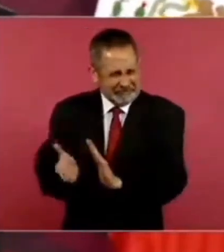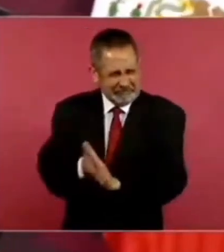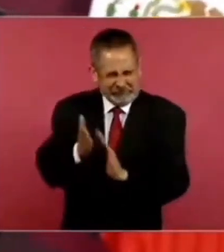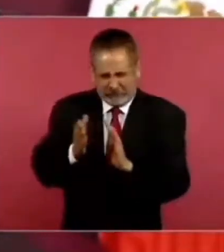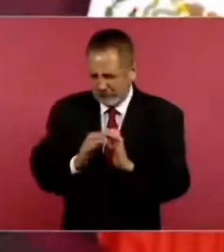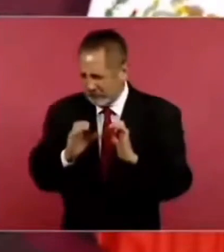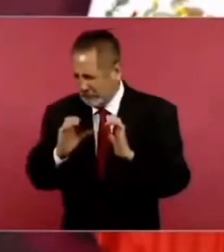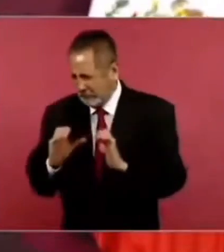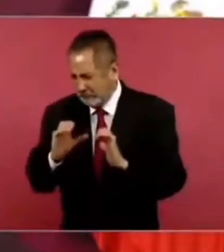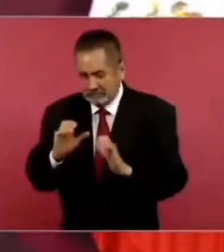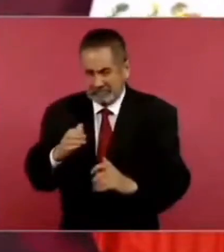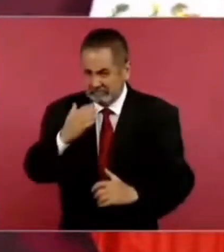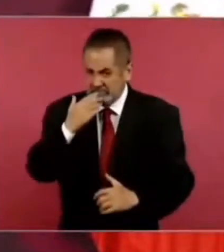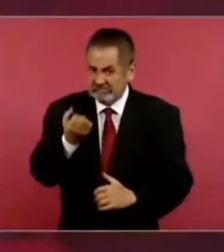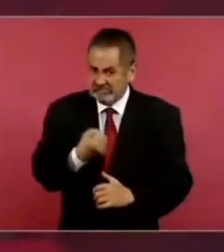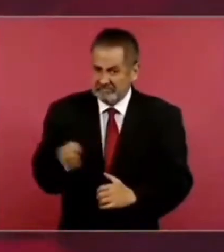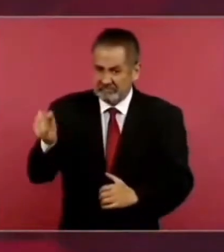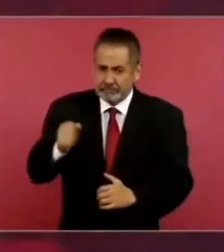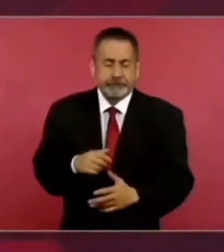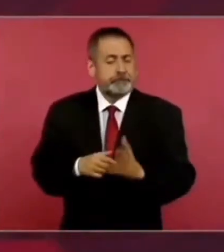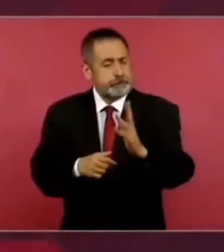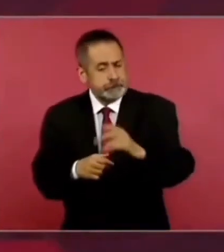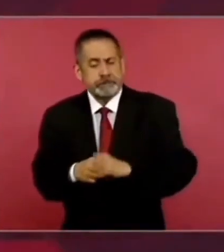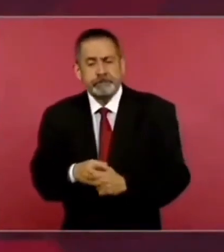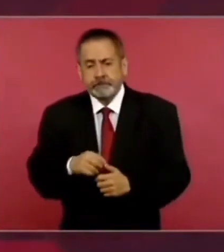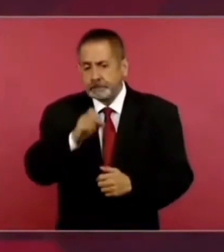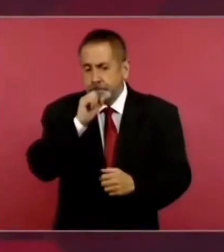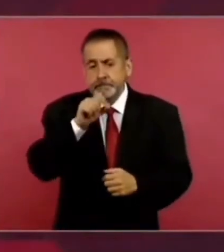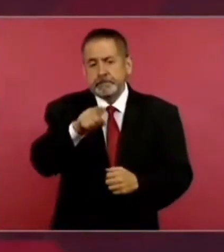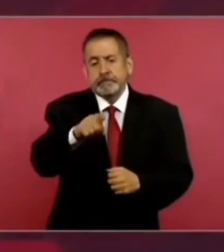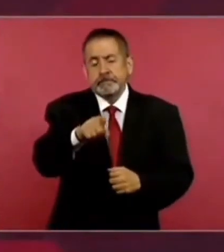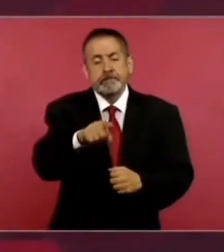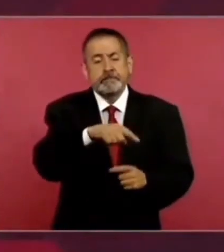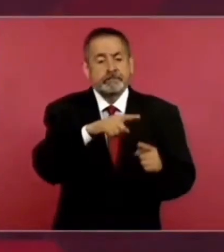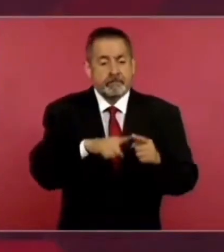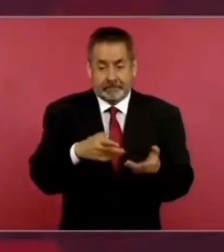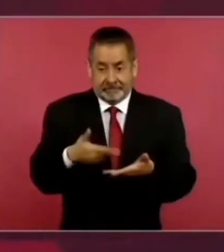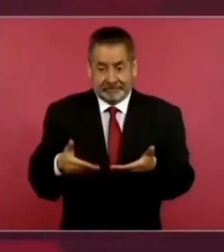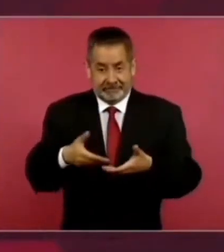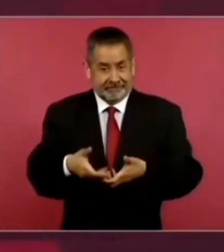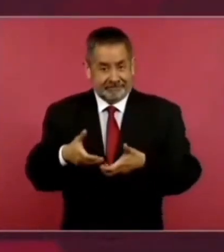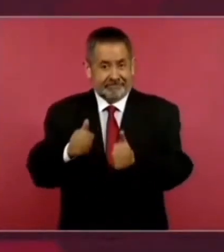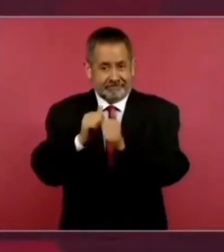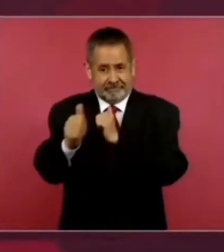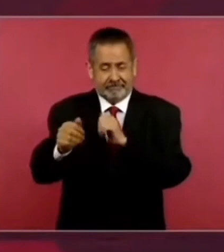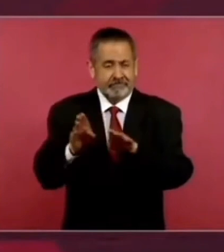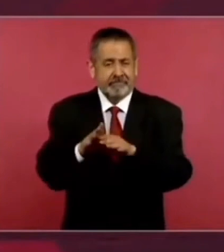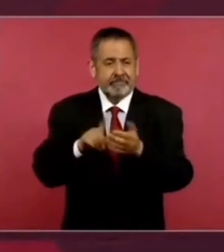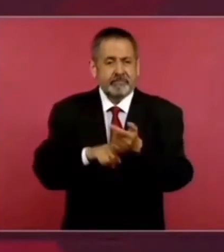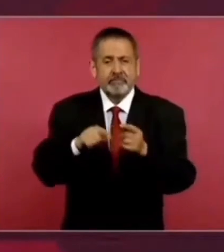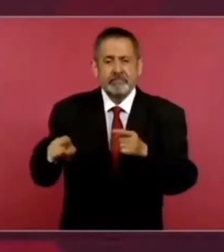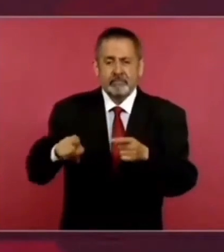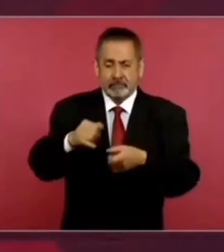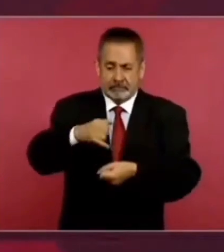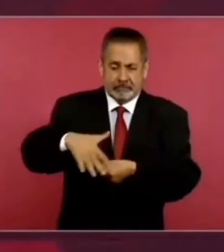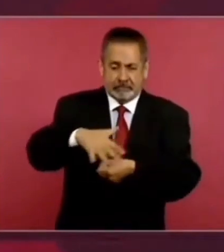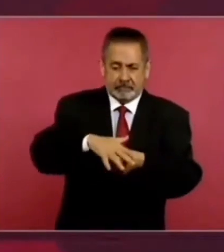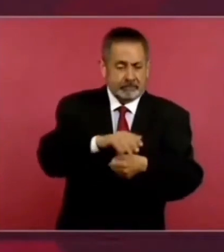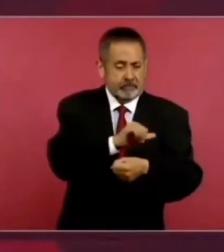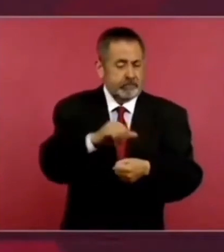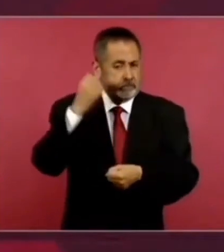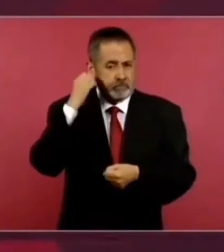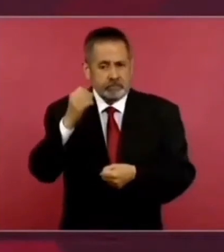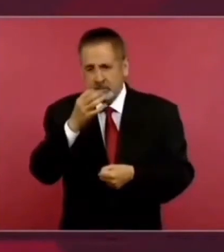también de la carretera actual, del Istmo a Oaxaca,